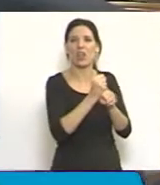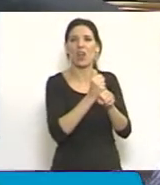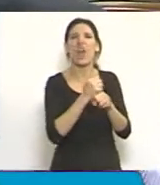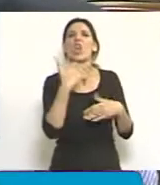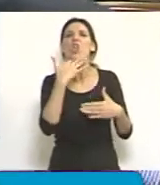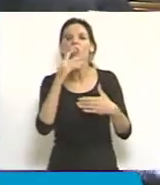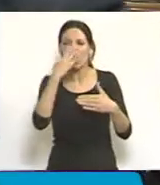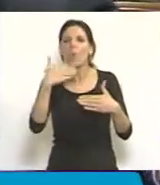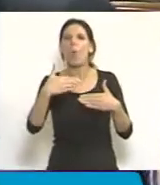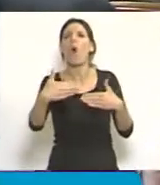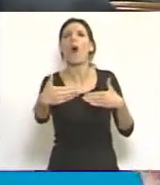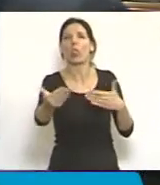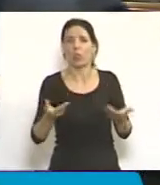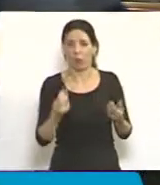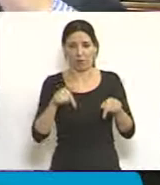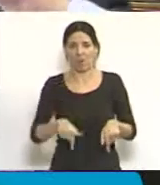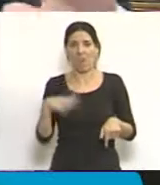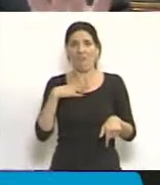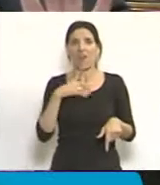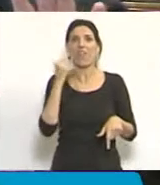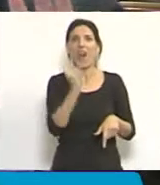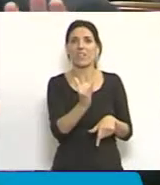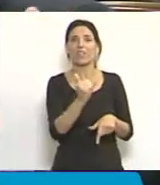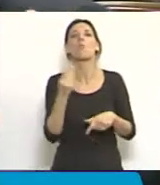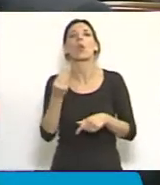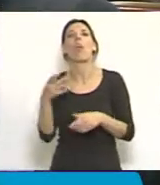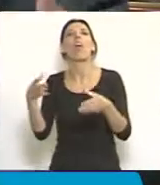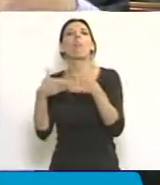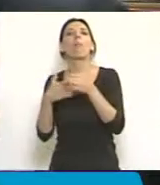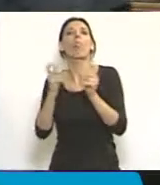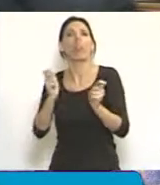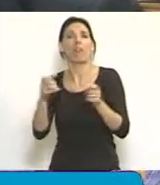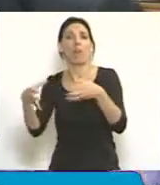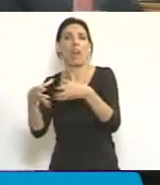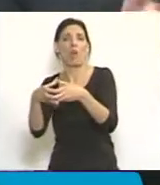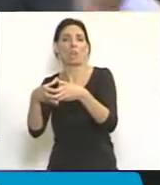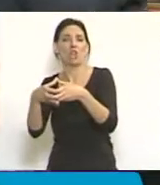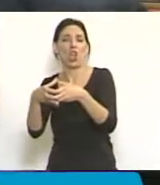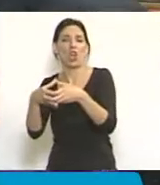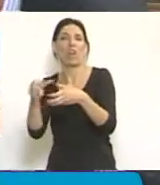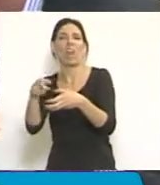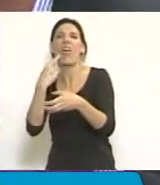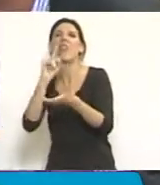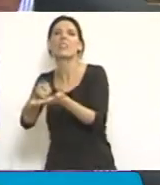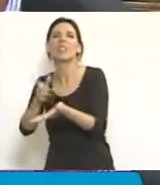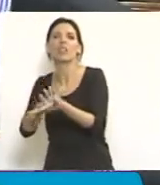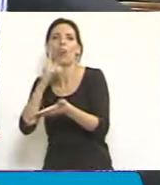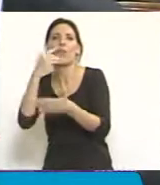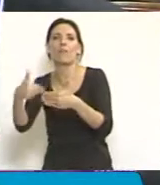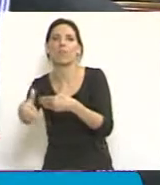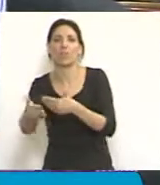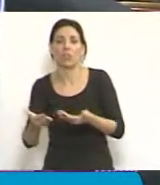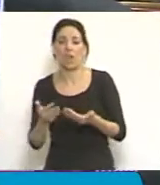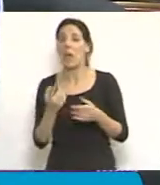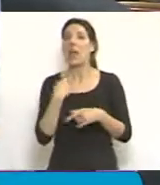tenga fecha de inicio porque no le damos fecha, va a depender de la comisión de implementación, pero que tampoco incluso tenga previsto que va a haber un punto límite